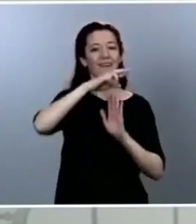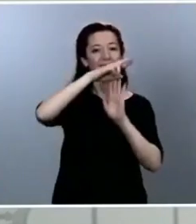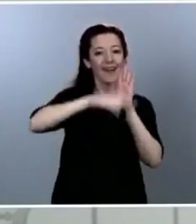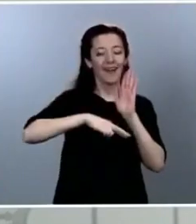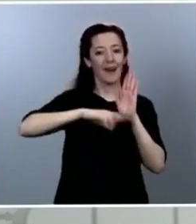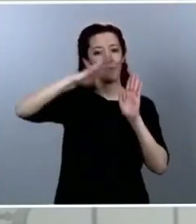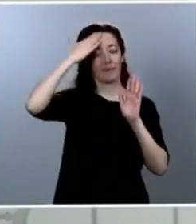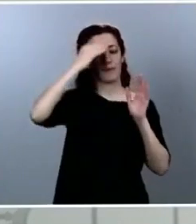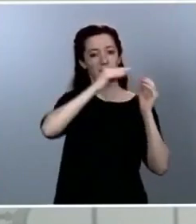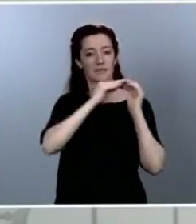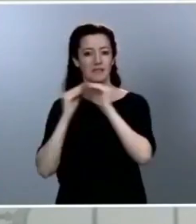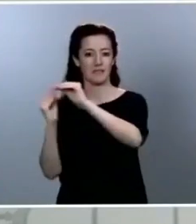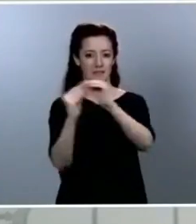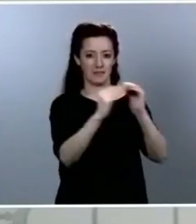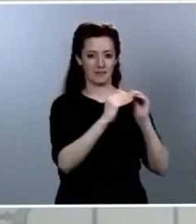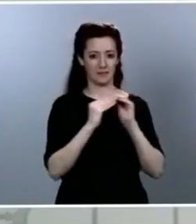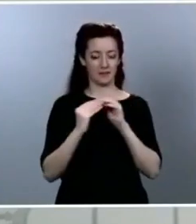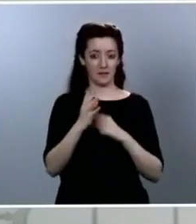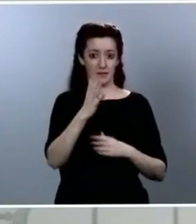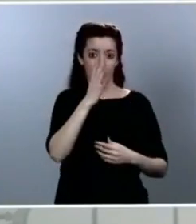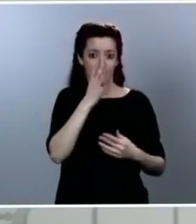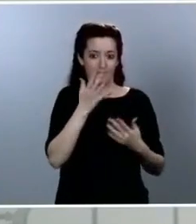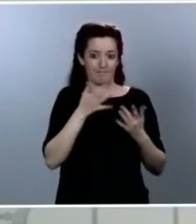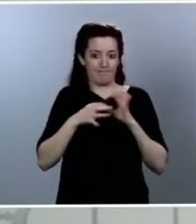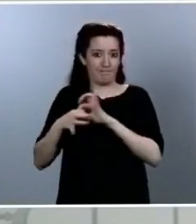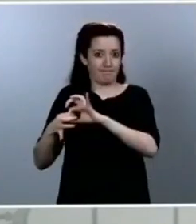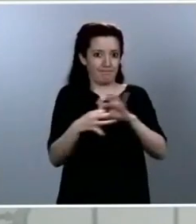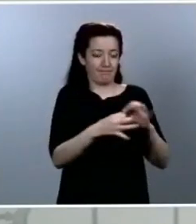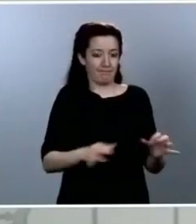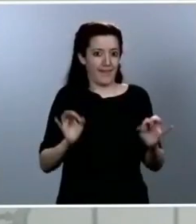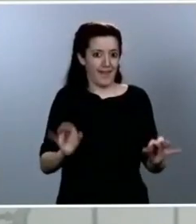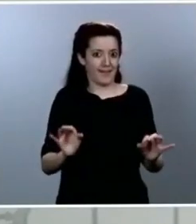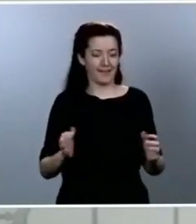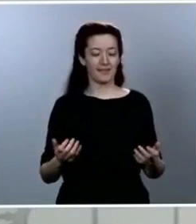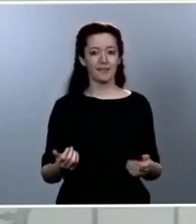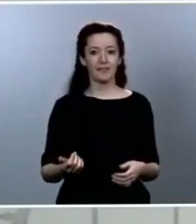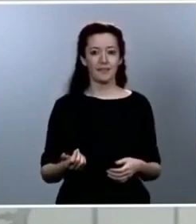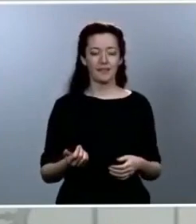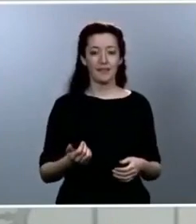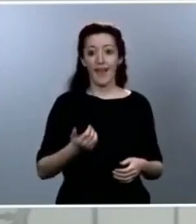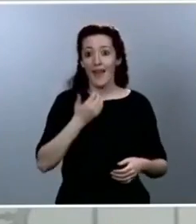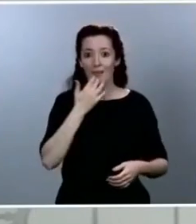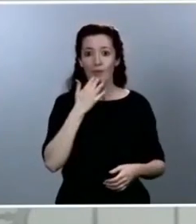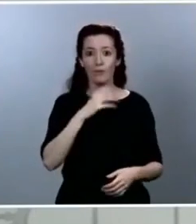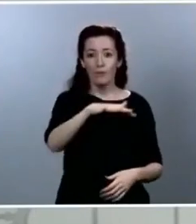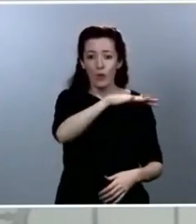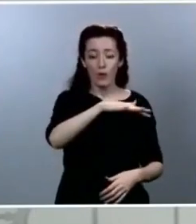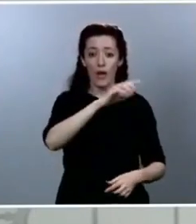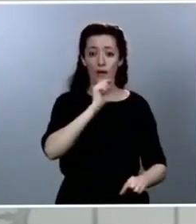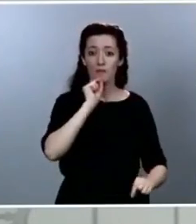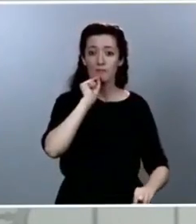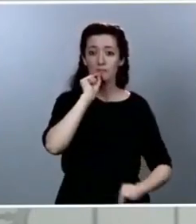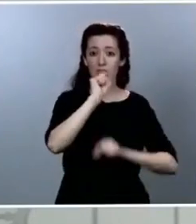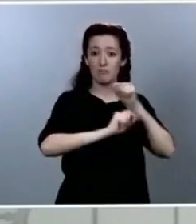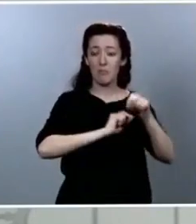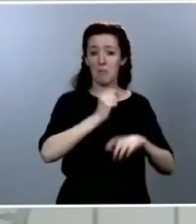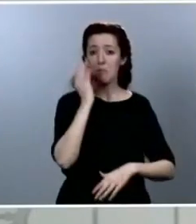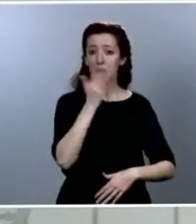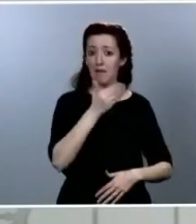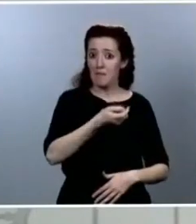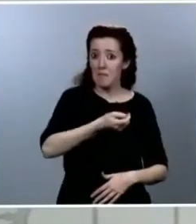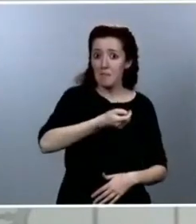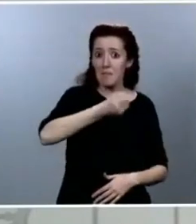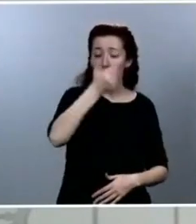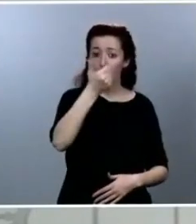interdependientes. Y para proteger a los lugares menos afectados, hemos tenido que confinarnos todos y así hemos logrado reducir la